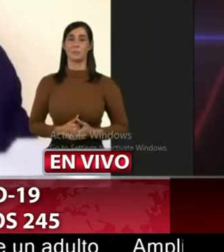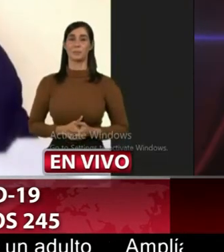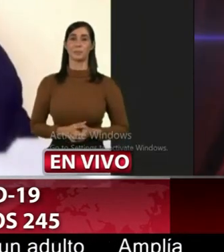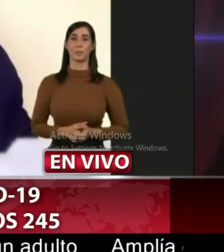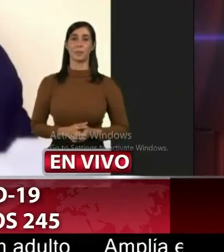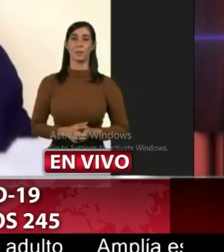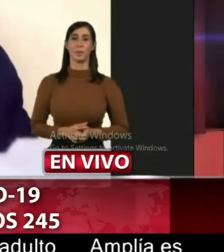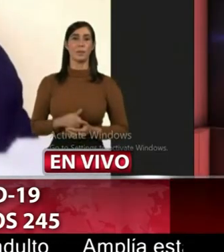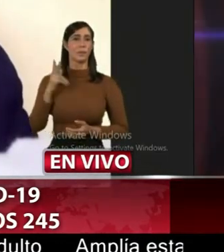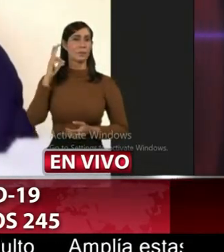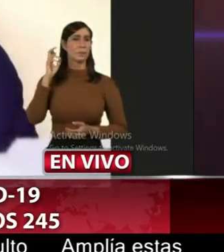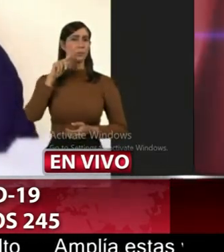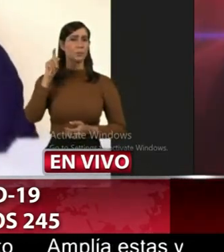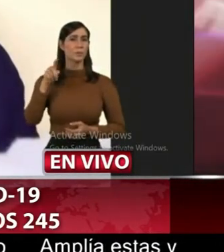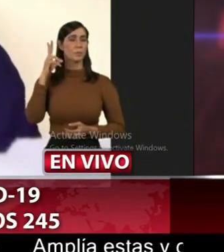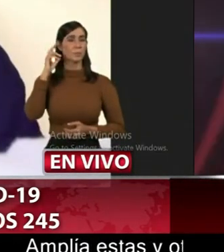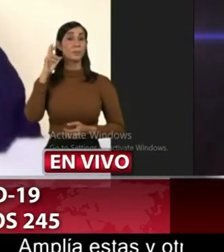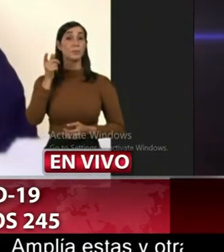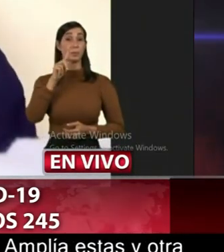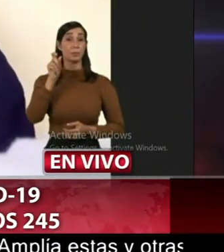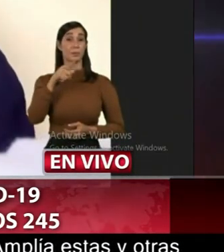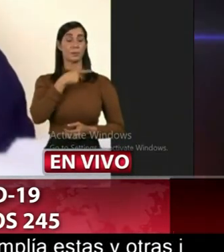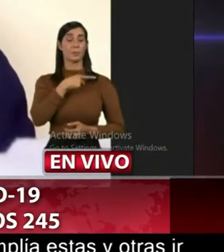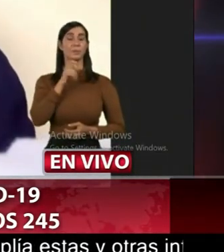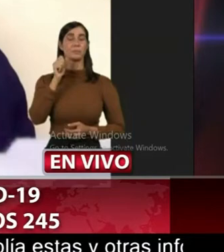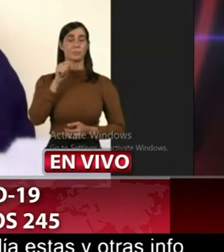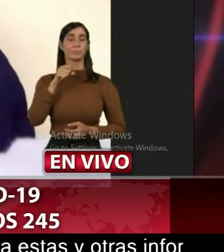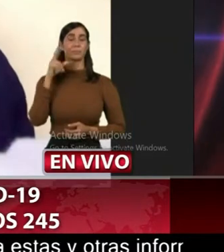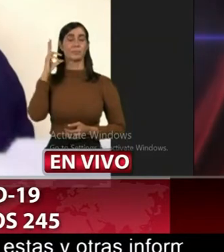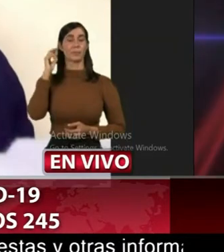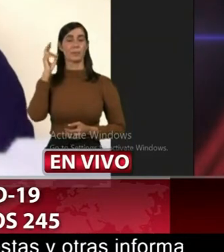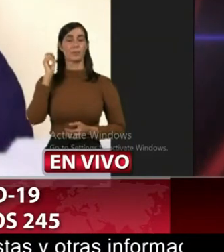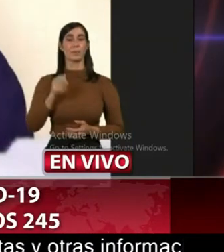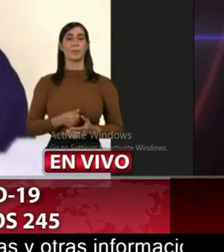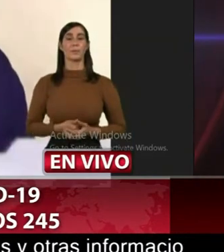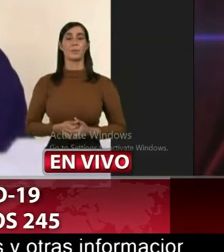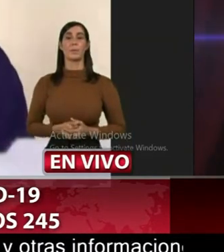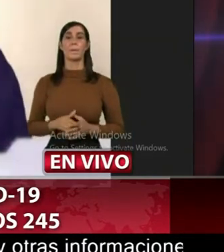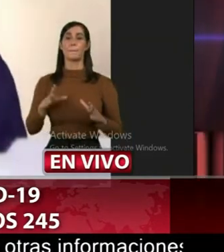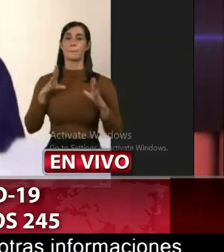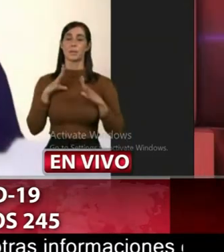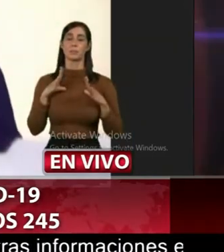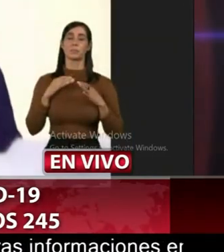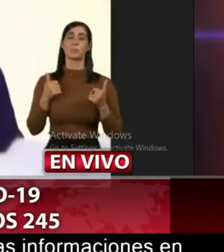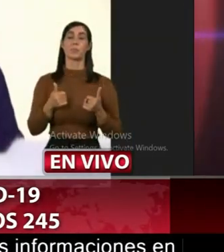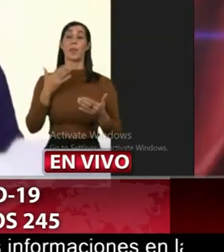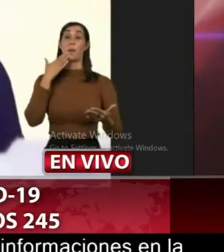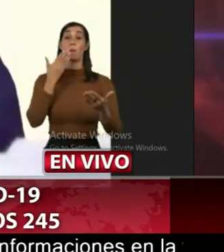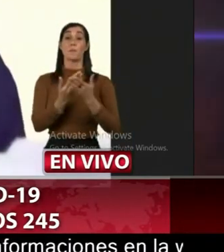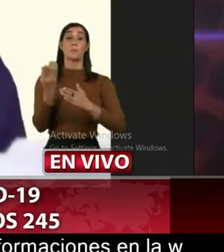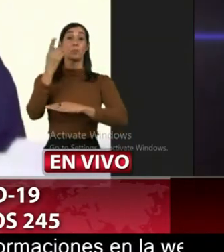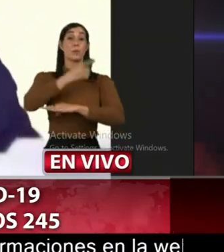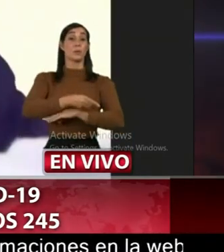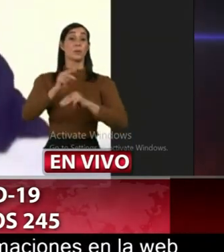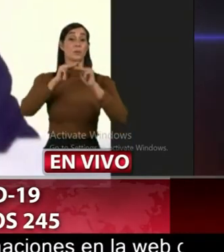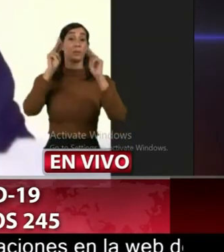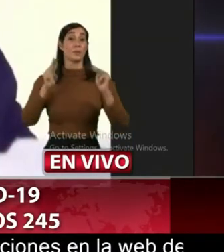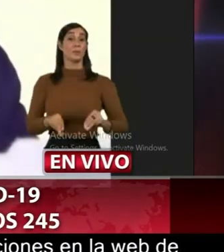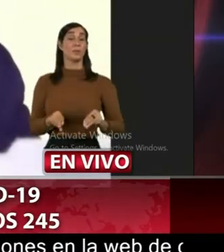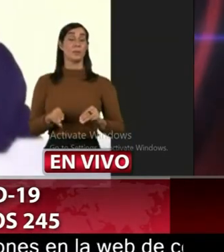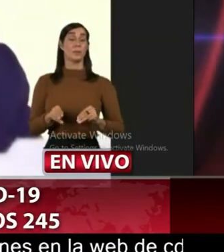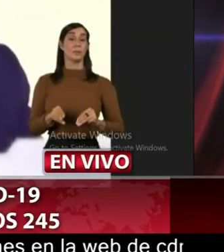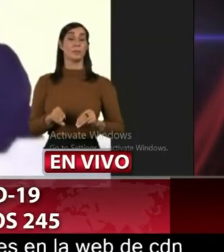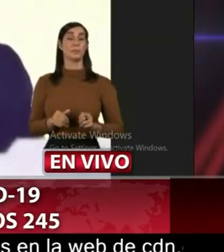este me escucha me escucha si si le escuchamos bien muy buenos días señor ministro